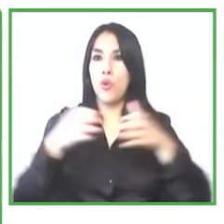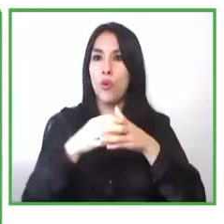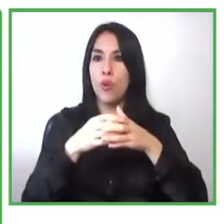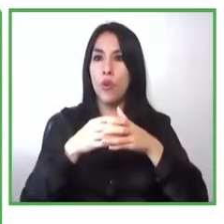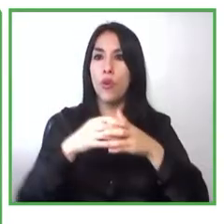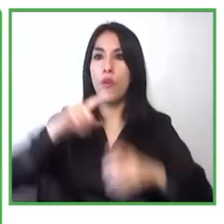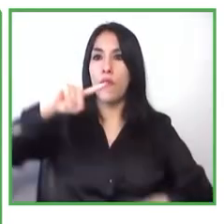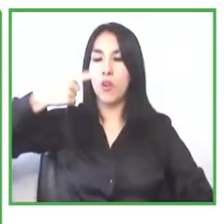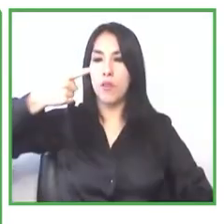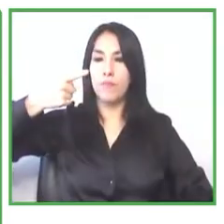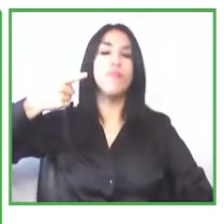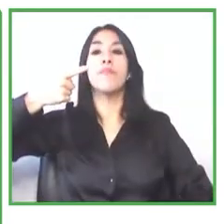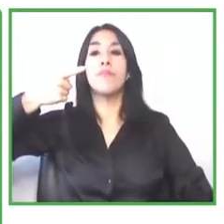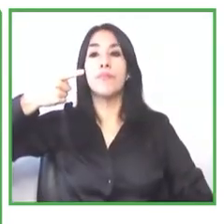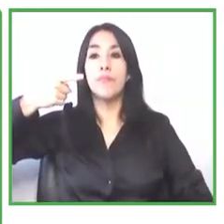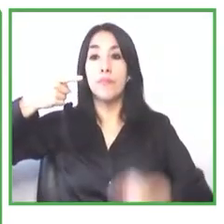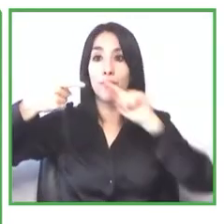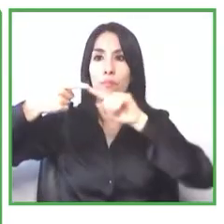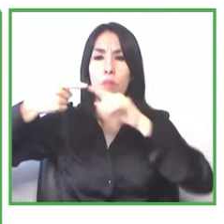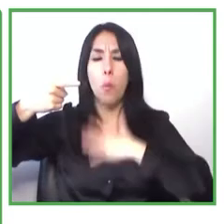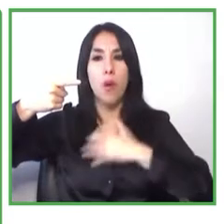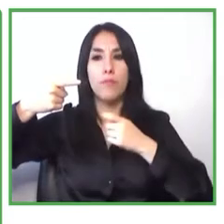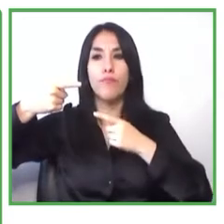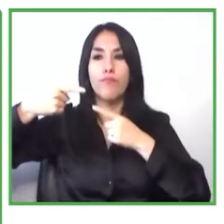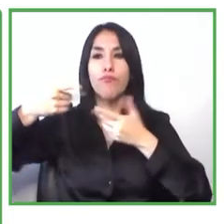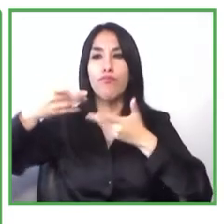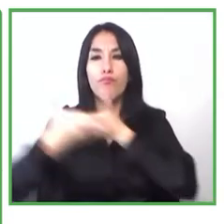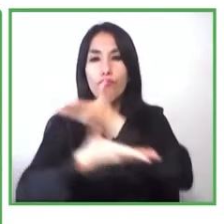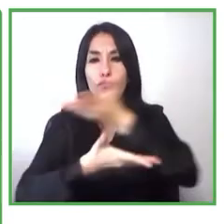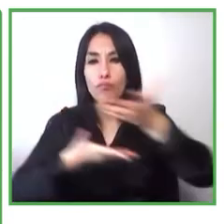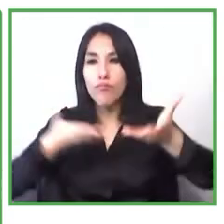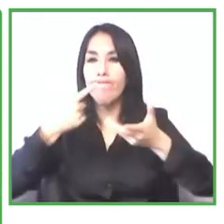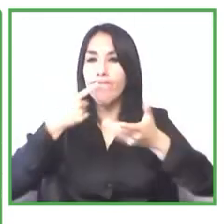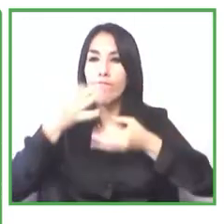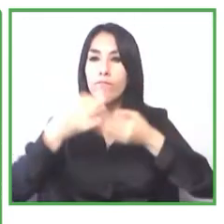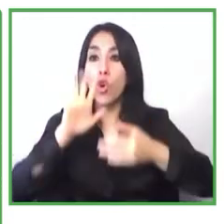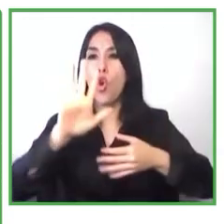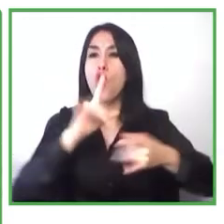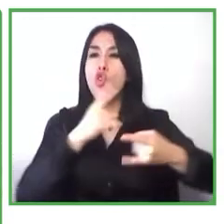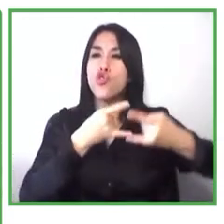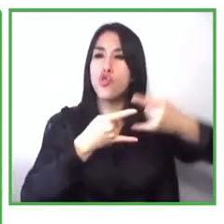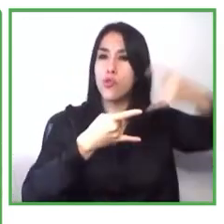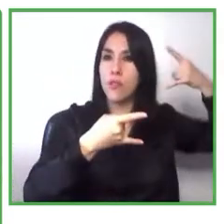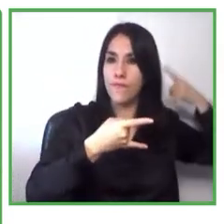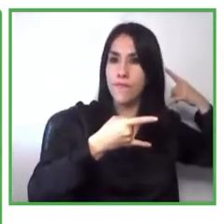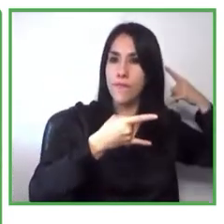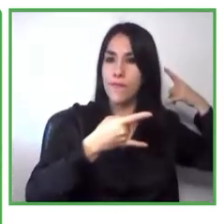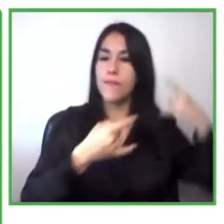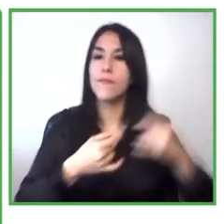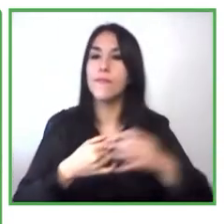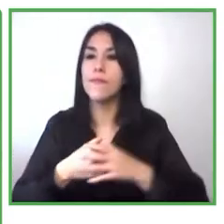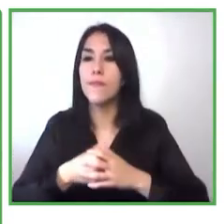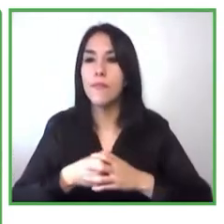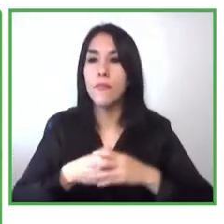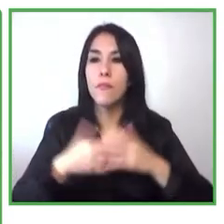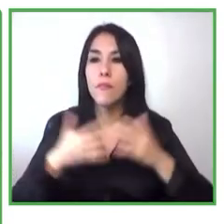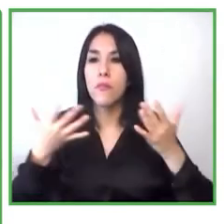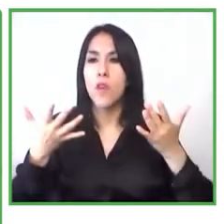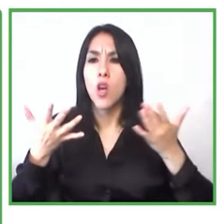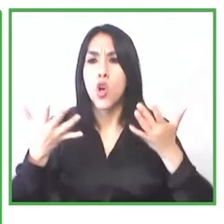compartir unas historias que me para crear la organización en este proyecto